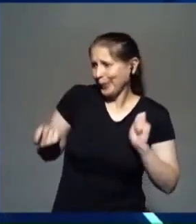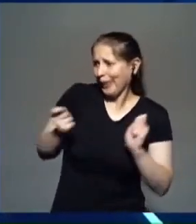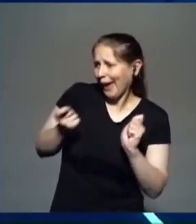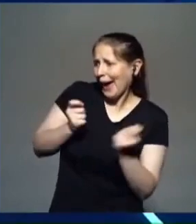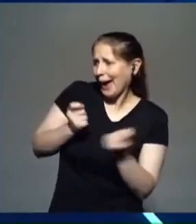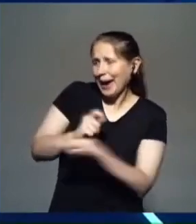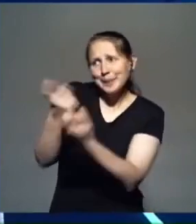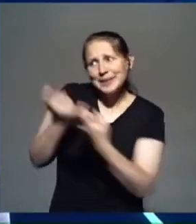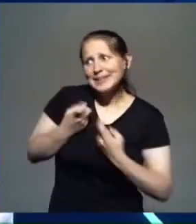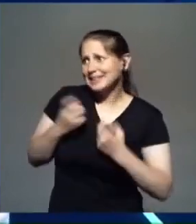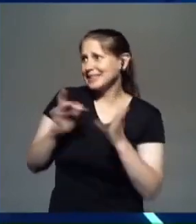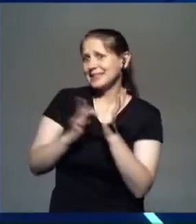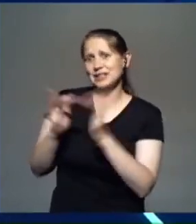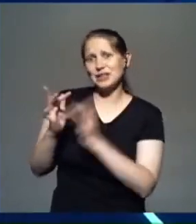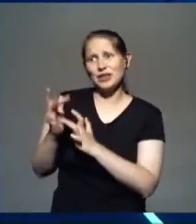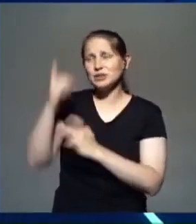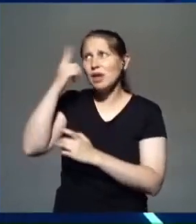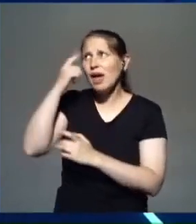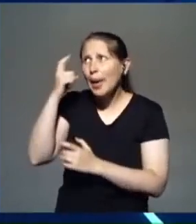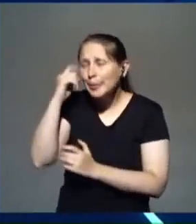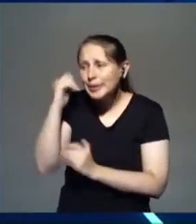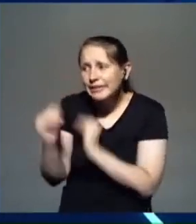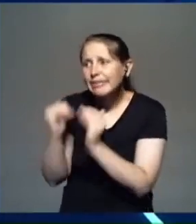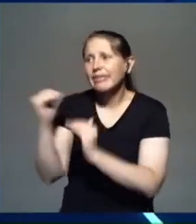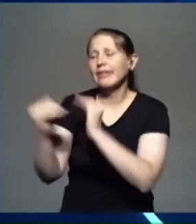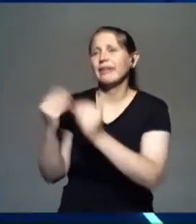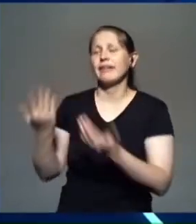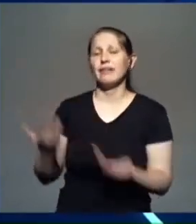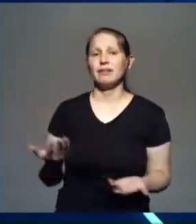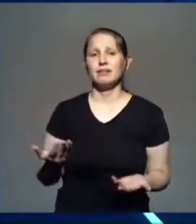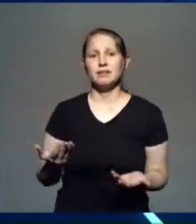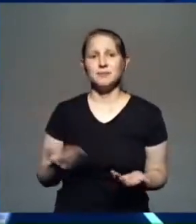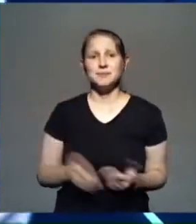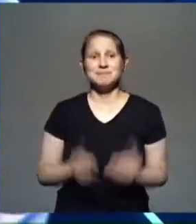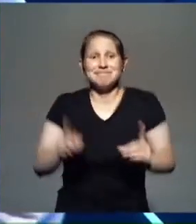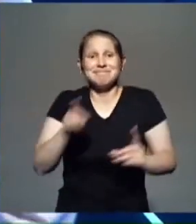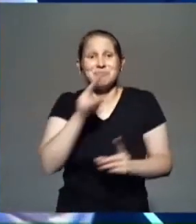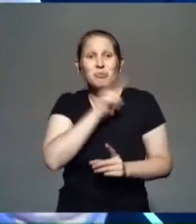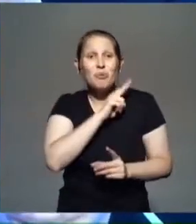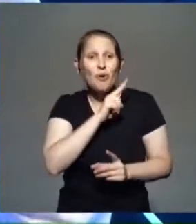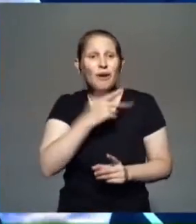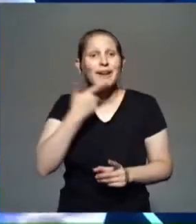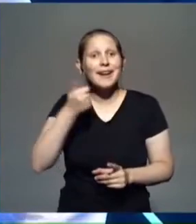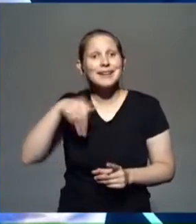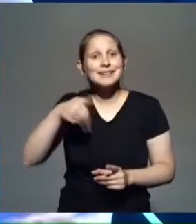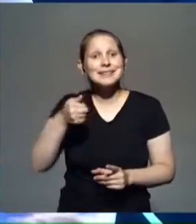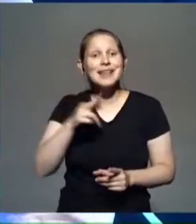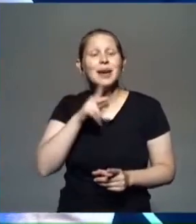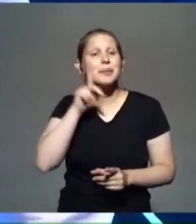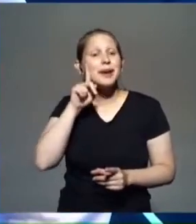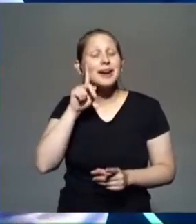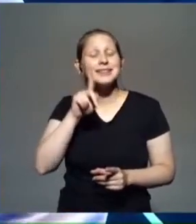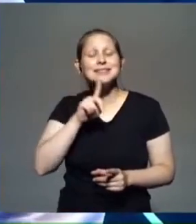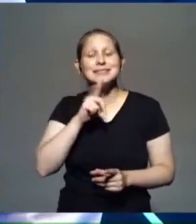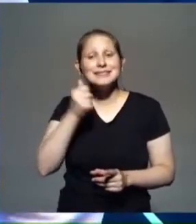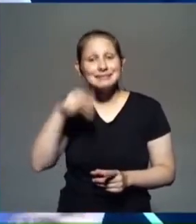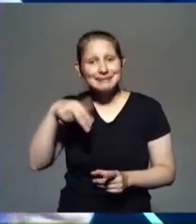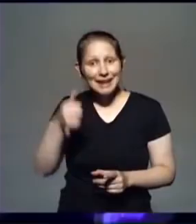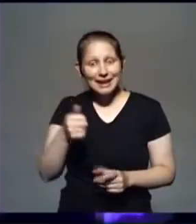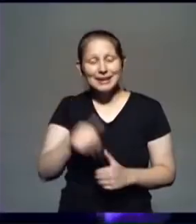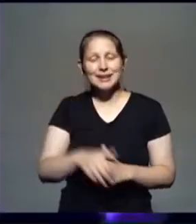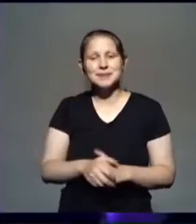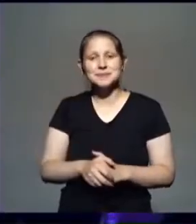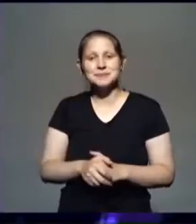también. La mujer samaritana, ¿vieron ustedes qué le dice? Ahí en el último versículo.